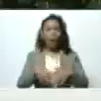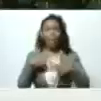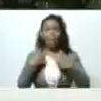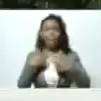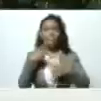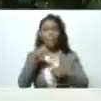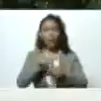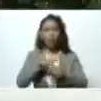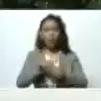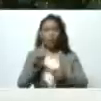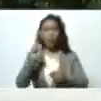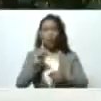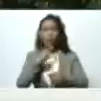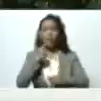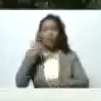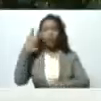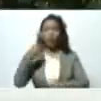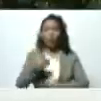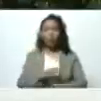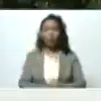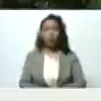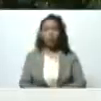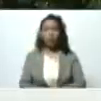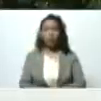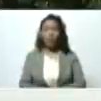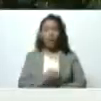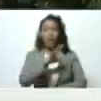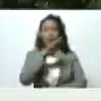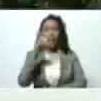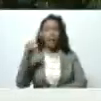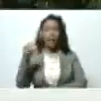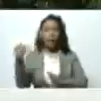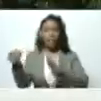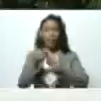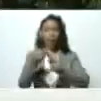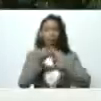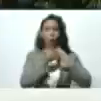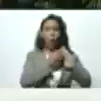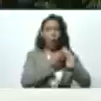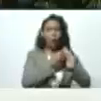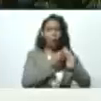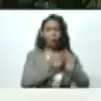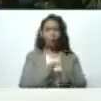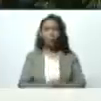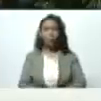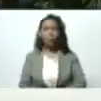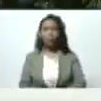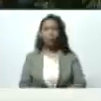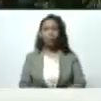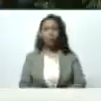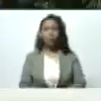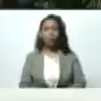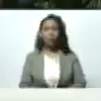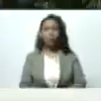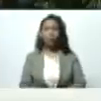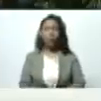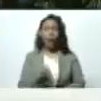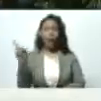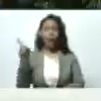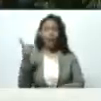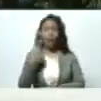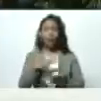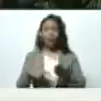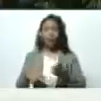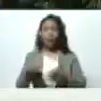que nos negaron con 500 medidas de sanciones criminales esa riqueza que